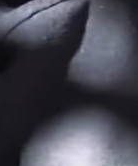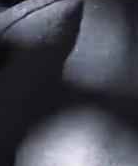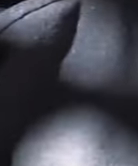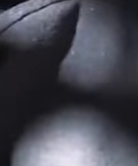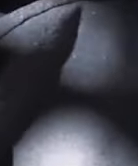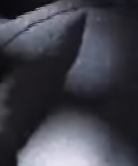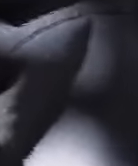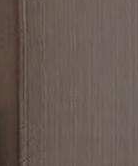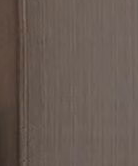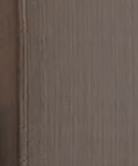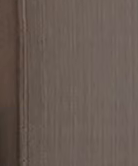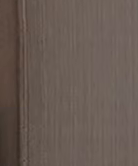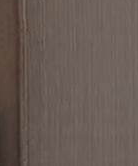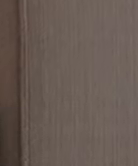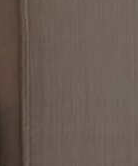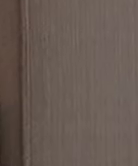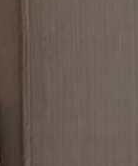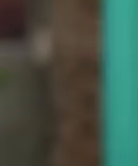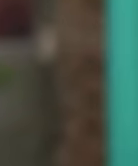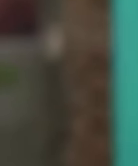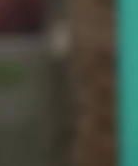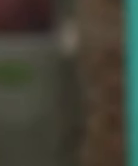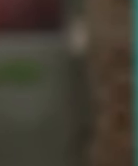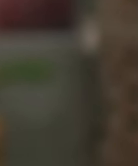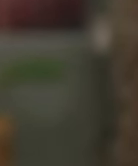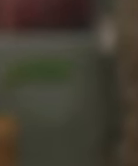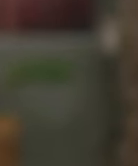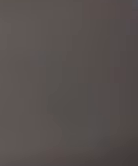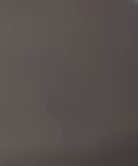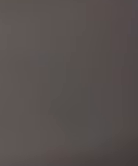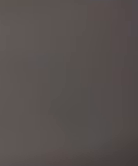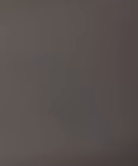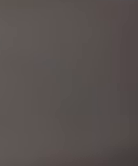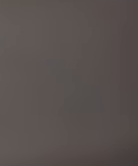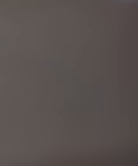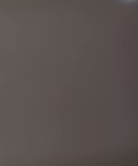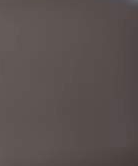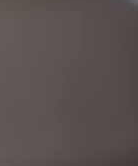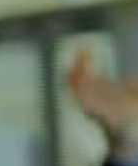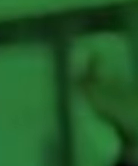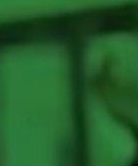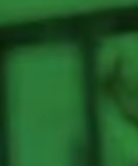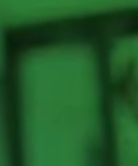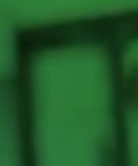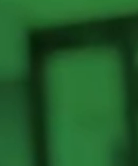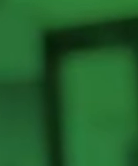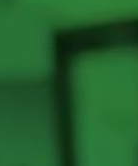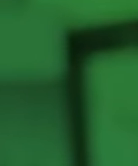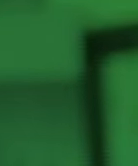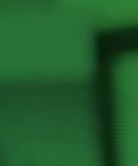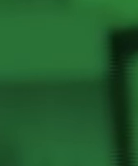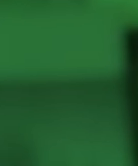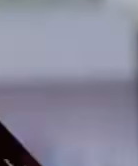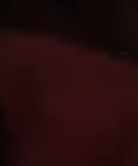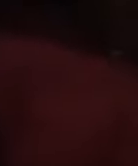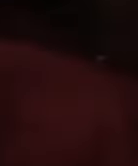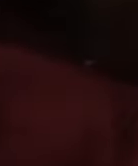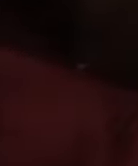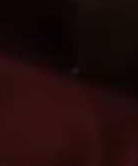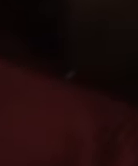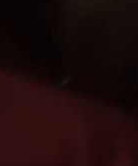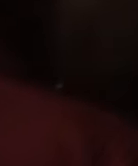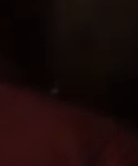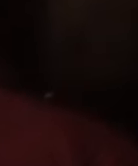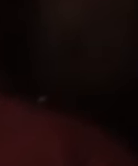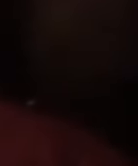que garantiza que los programas sociales sean un derecho permanente y año tras año los diputados del verde votan para otorgar recursos para la